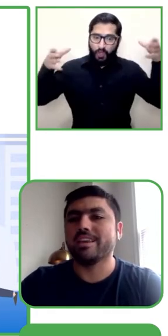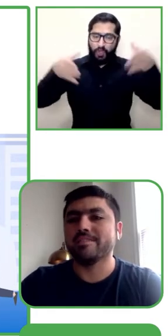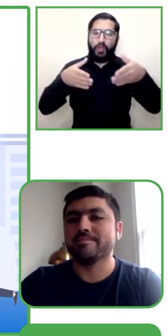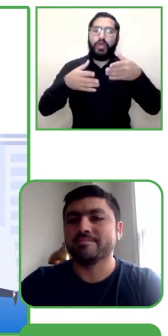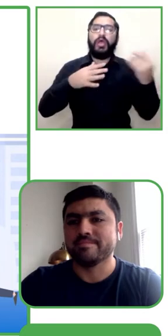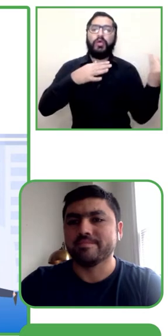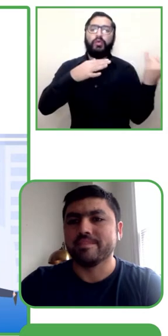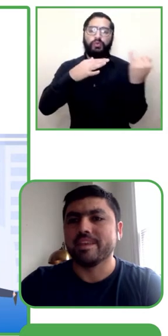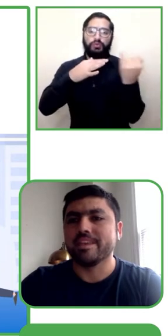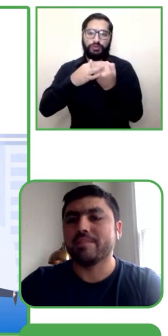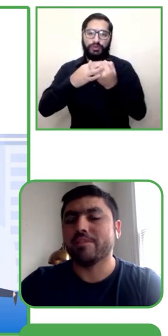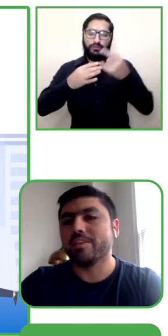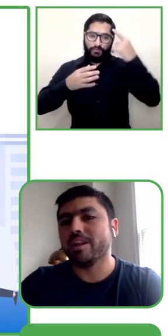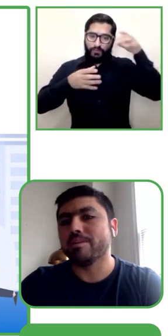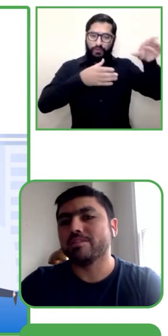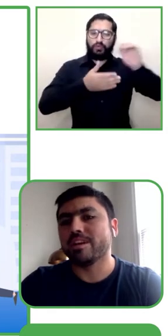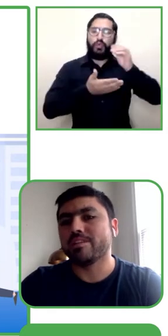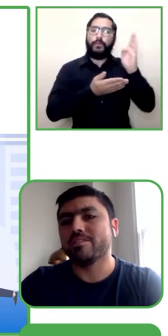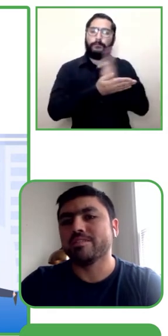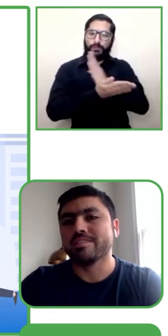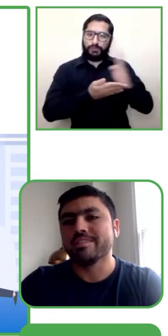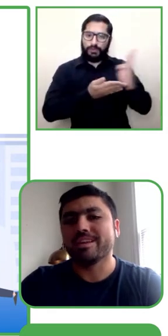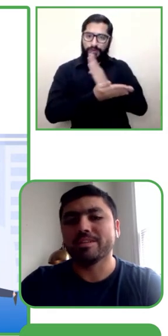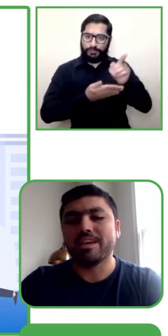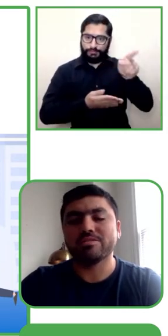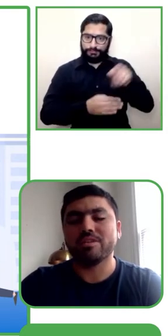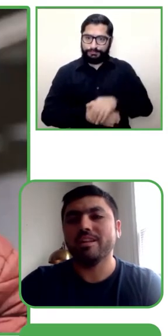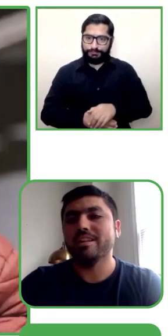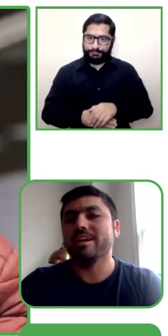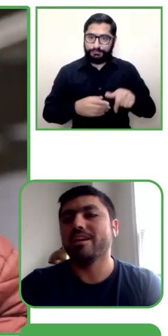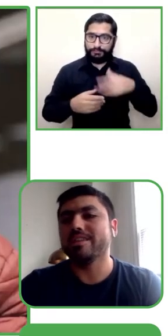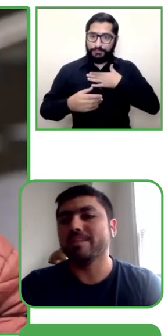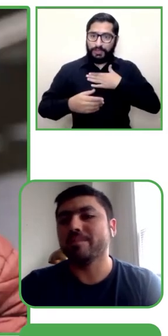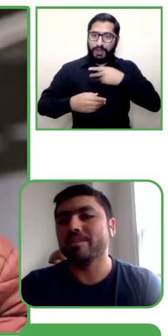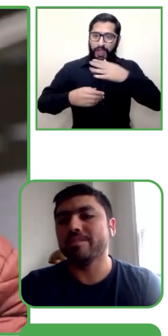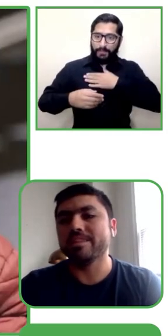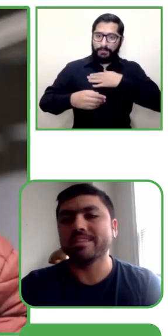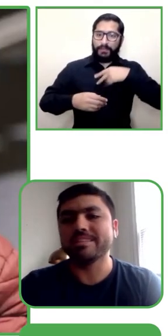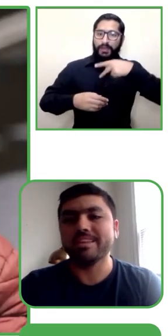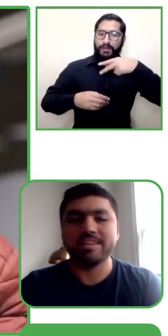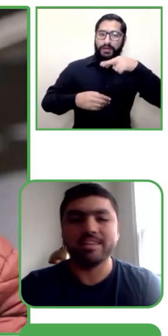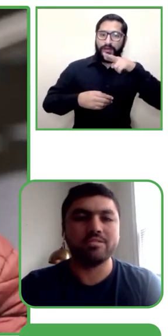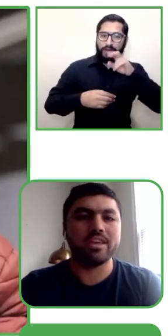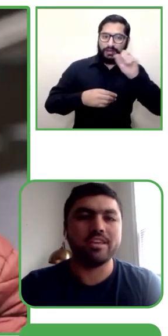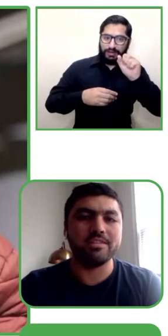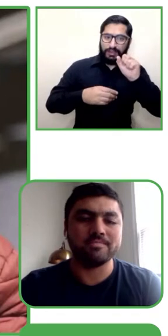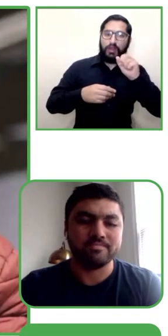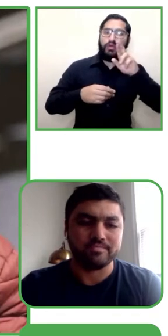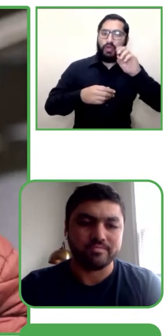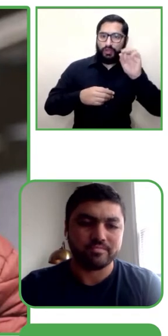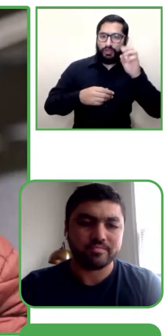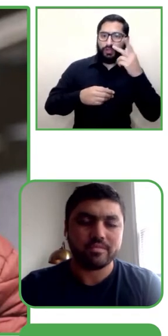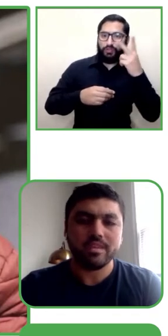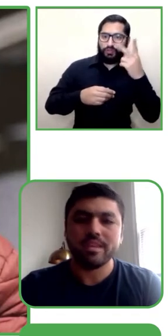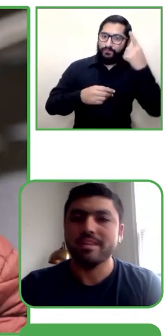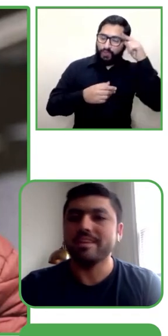empresa que está apoyando a las personas con capacidad visual a tener mayor independencia en su día a día